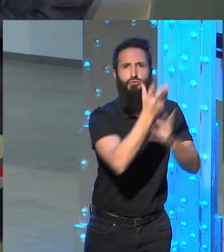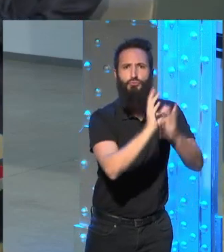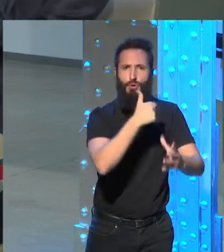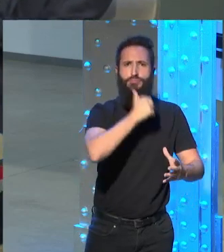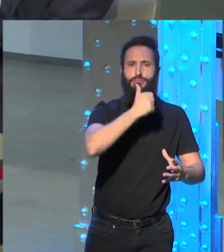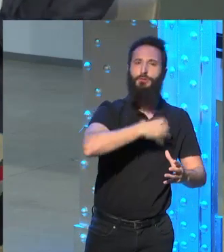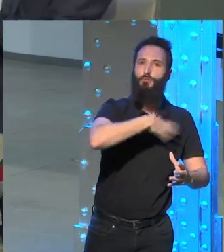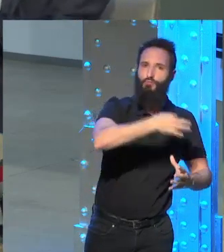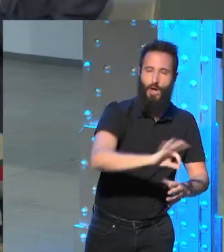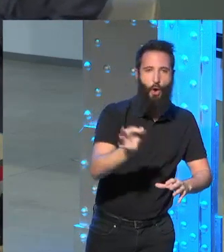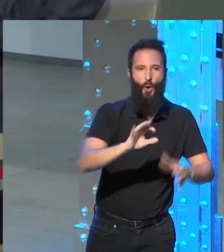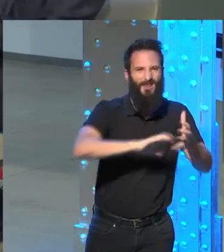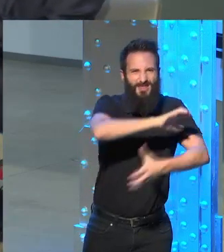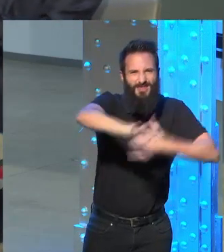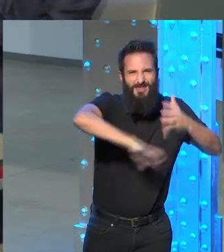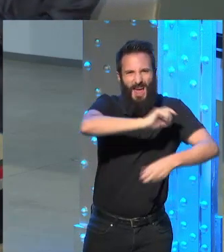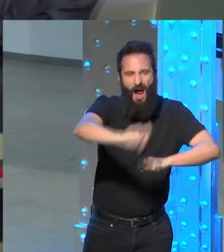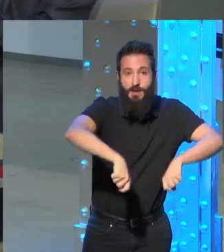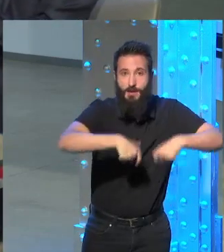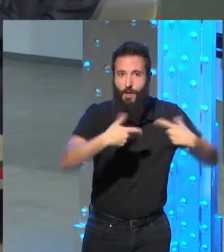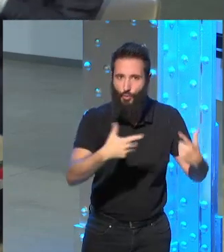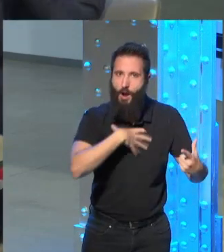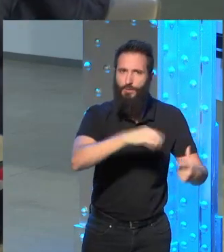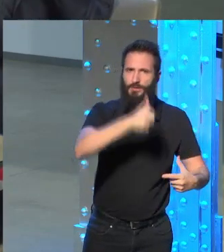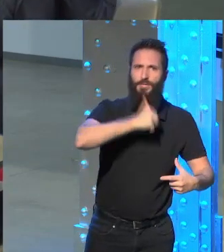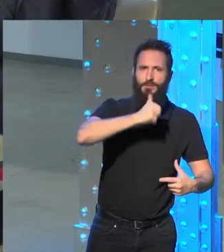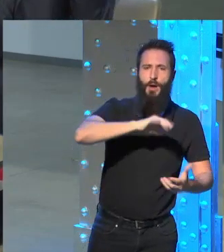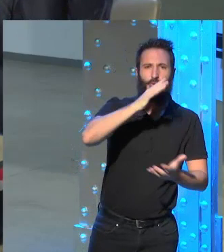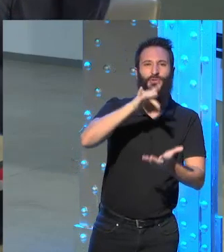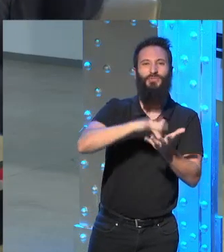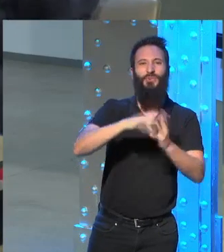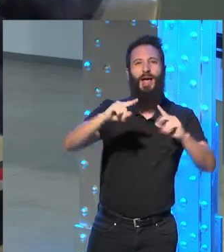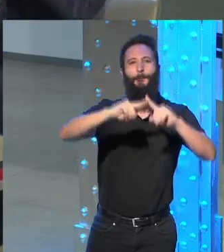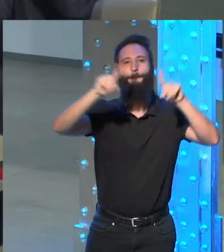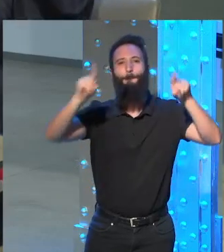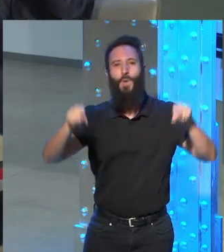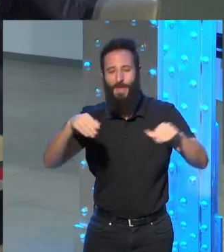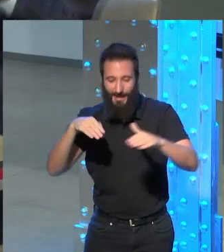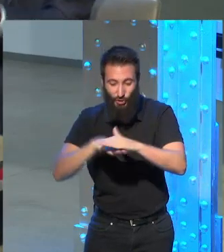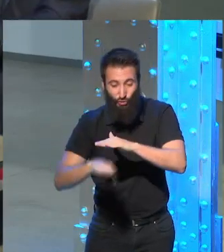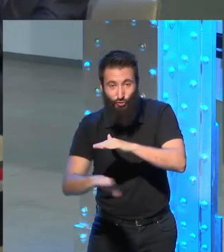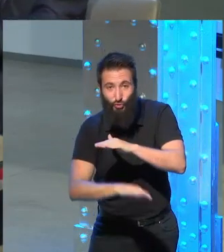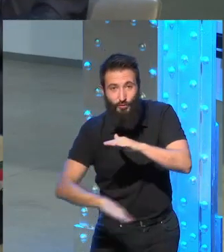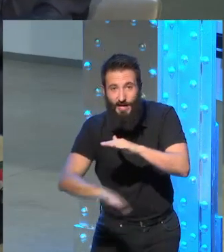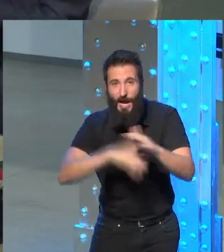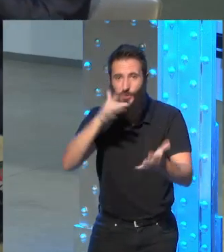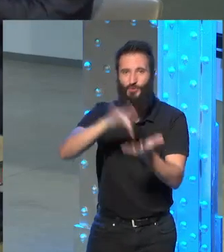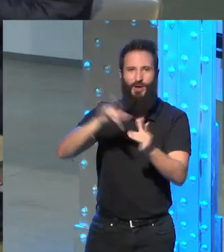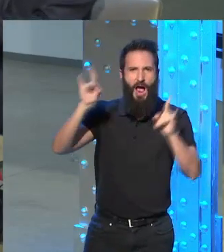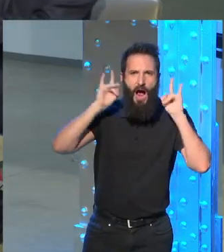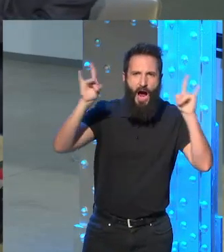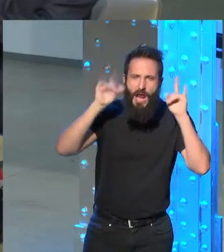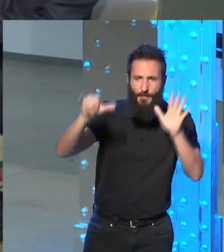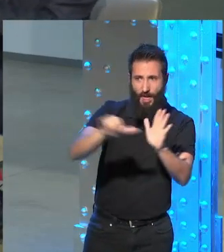natural y son unas bóvedas subterráneas que están protegidas por una serie de alarmas por unos muros de concreto y